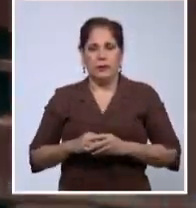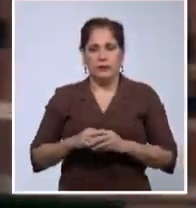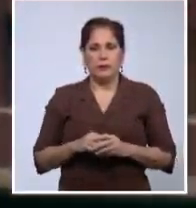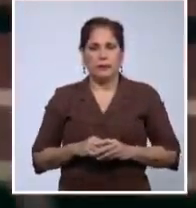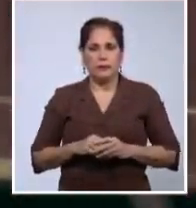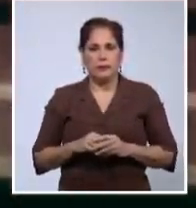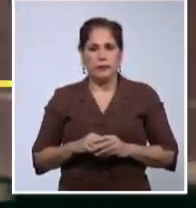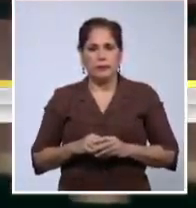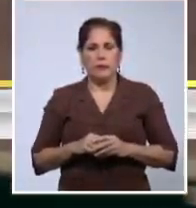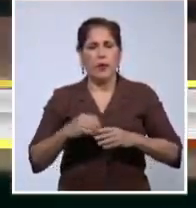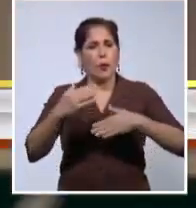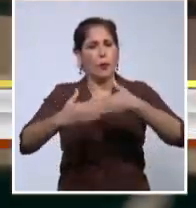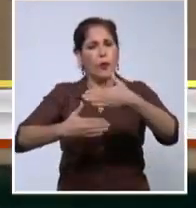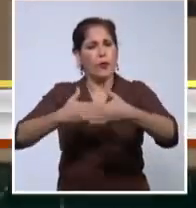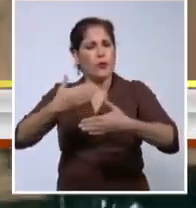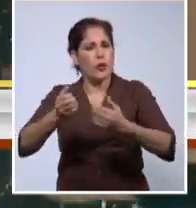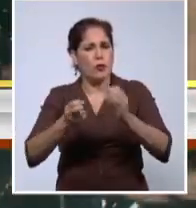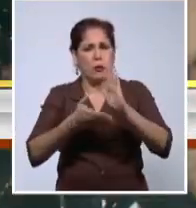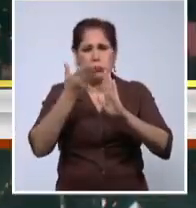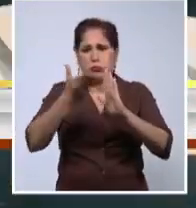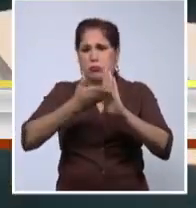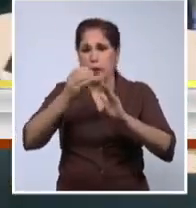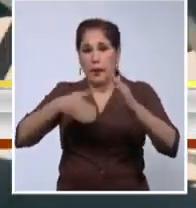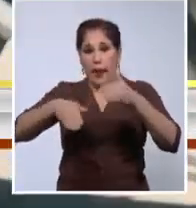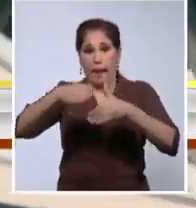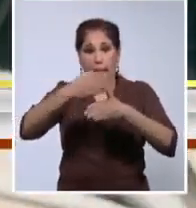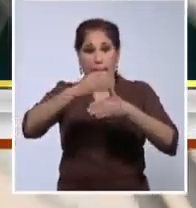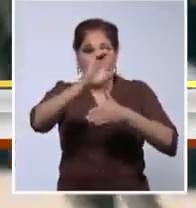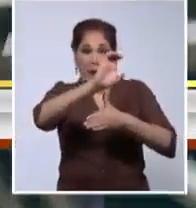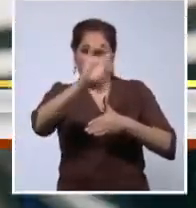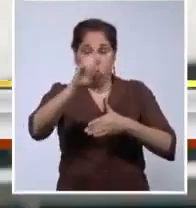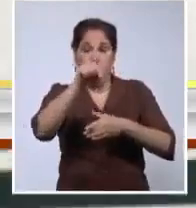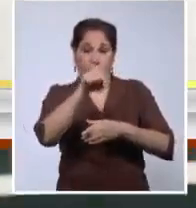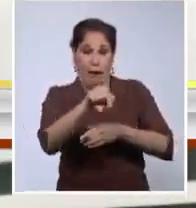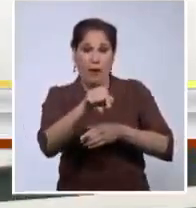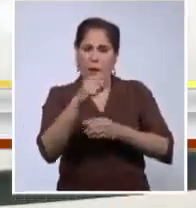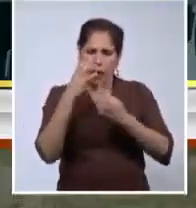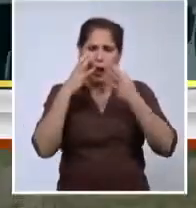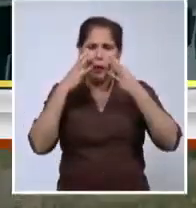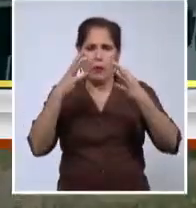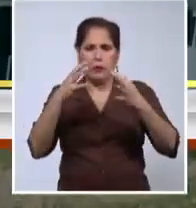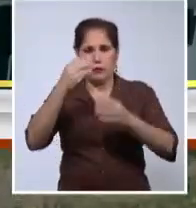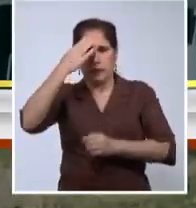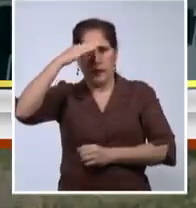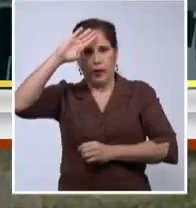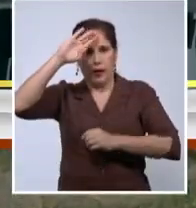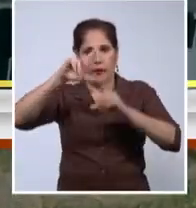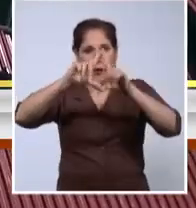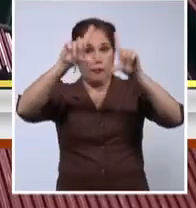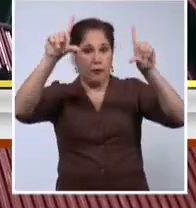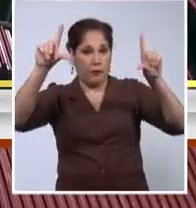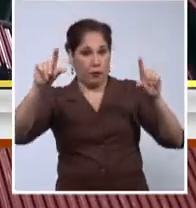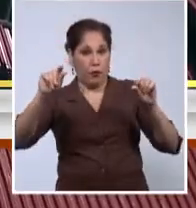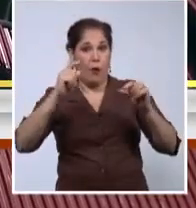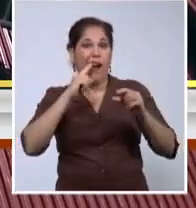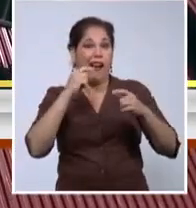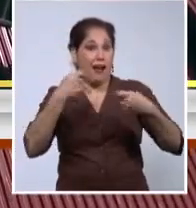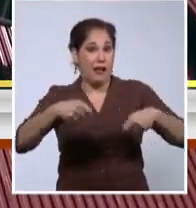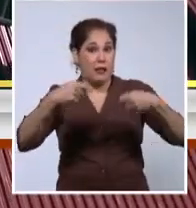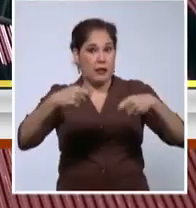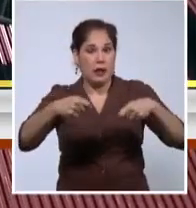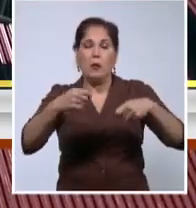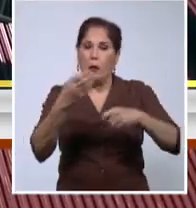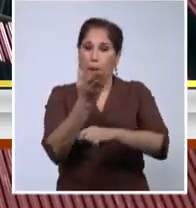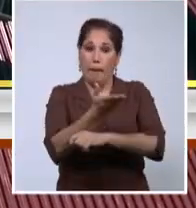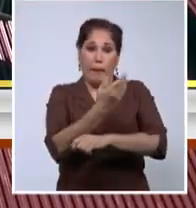El proceso inversionista en la empresa del Ministerio de Industria tiene una importancia estratégica para el país. Permitirá a Antillana satisfacer la